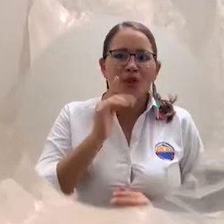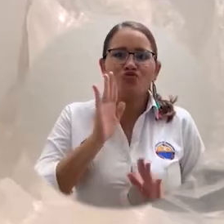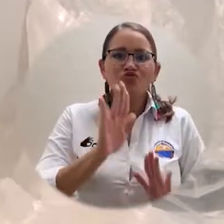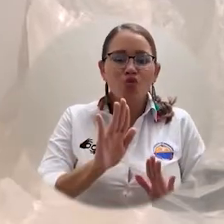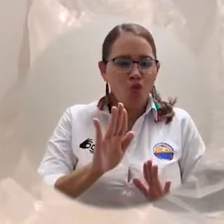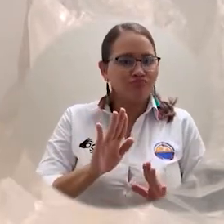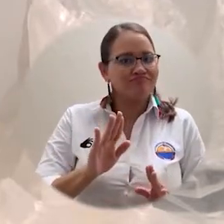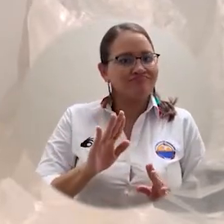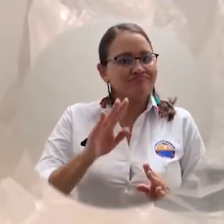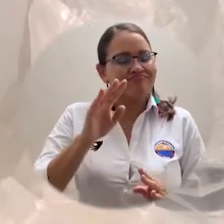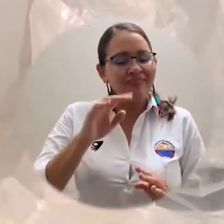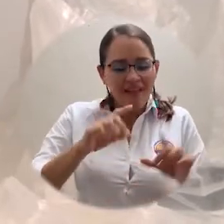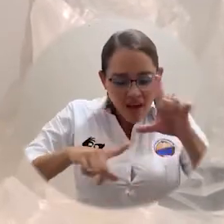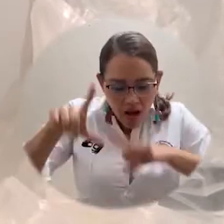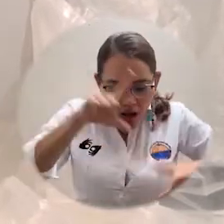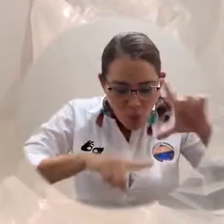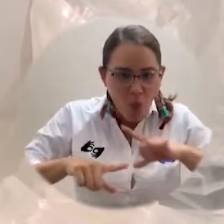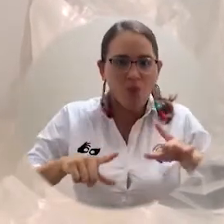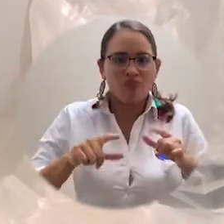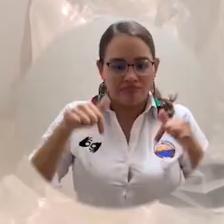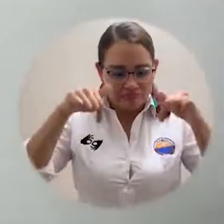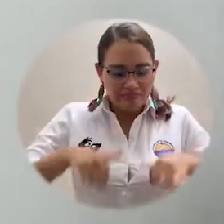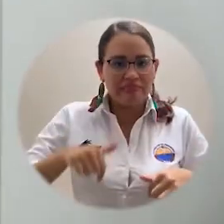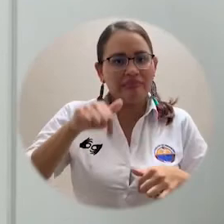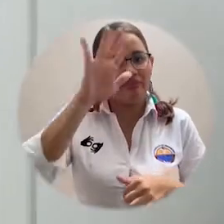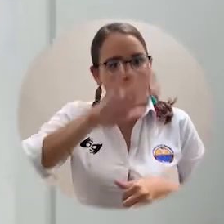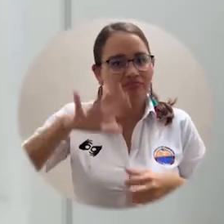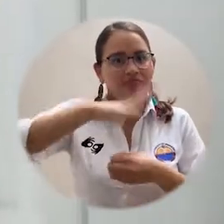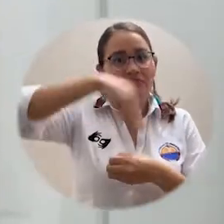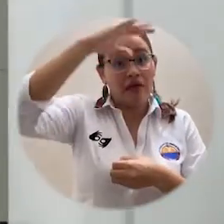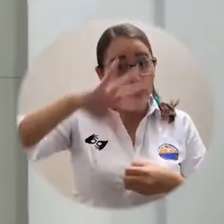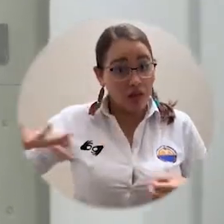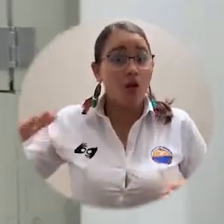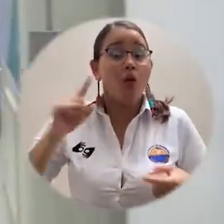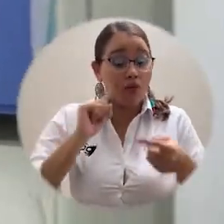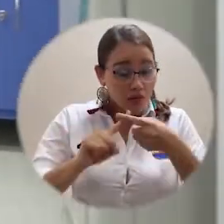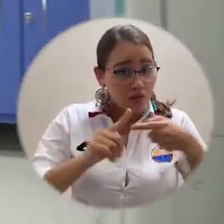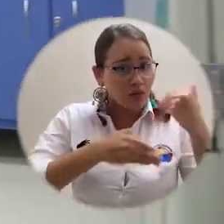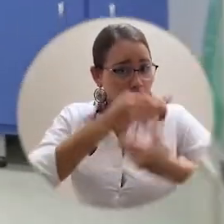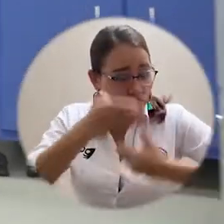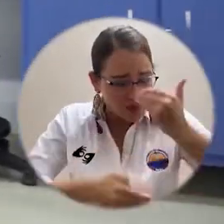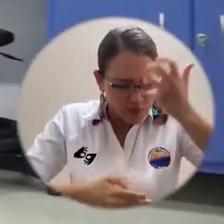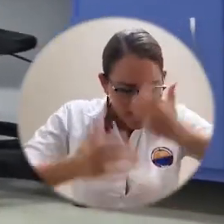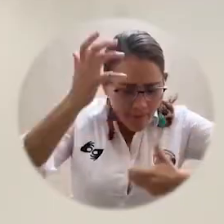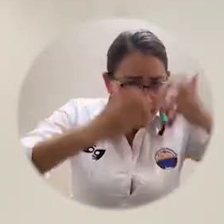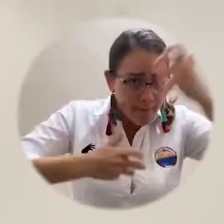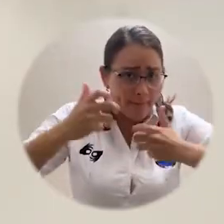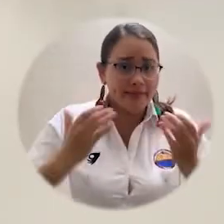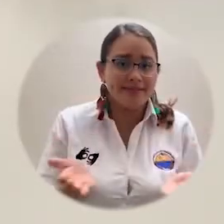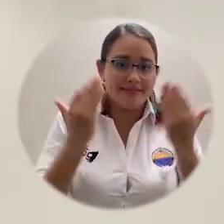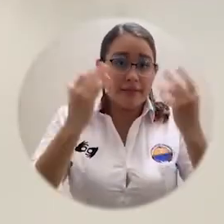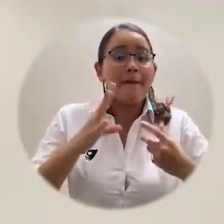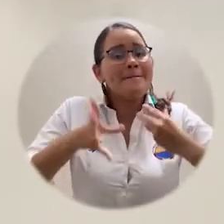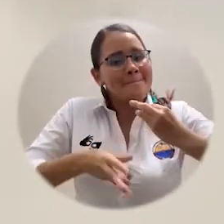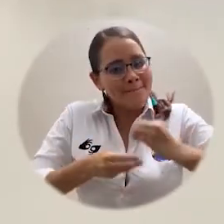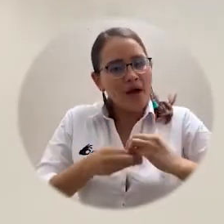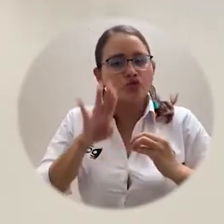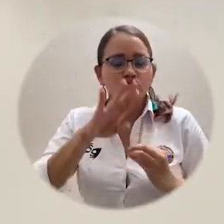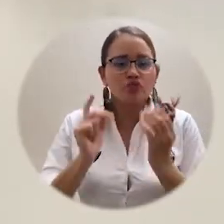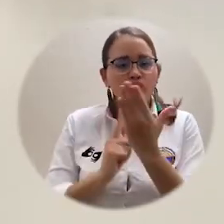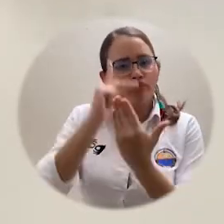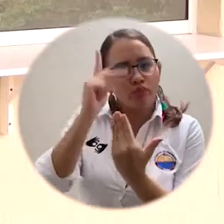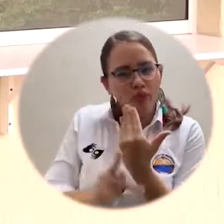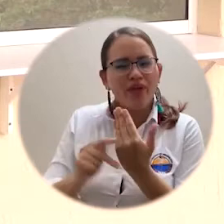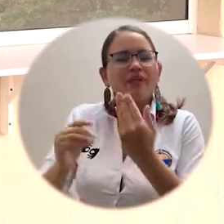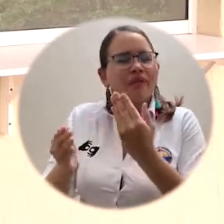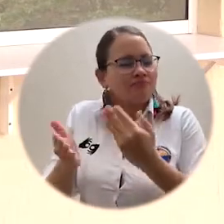Siendo el primer laboratorio en el Magdalena que ya queda completamente autorizado para iniciar ese proceso. Que además se complementará con